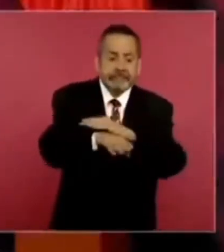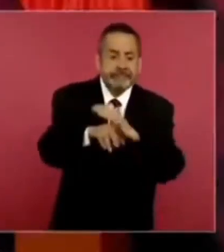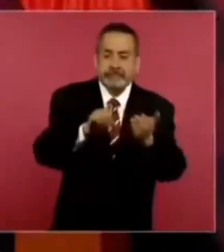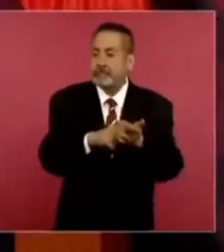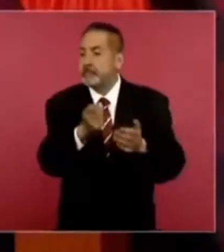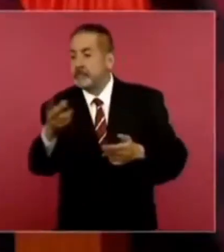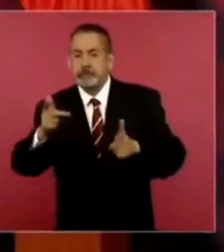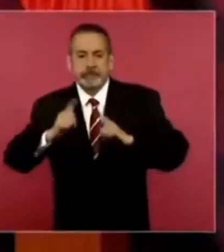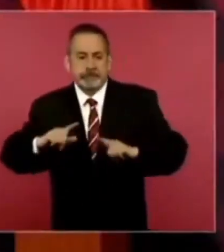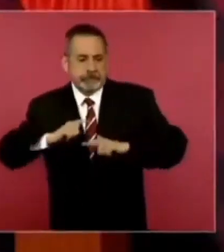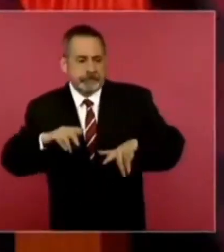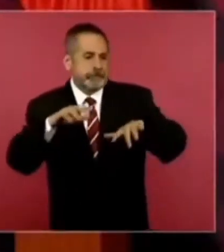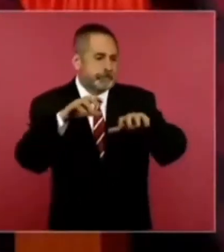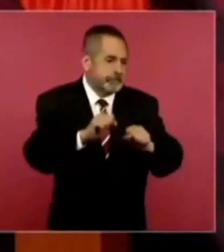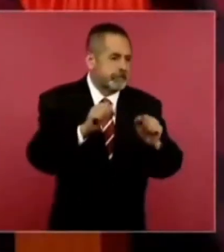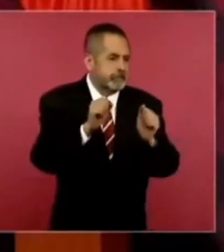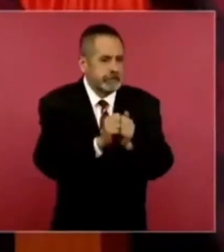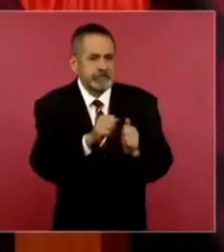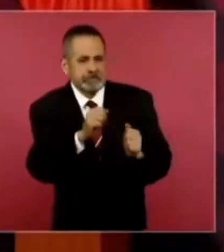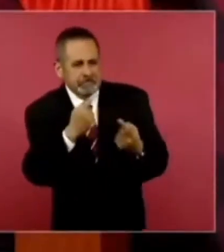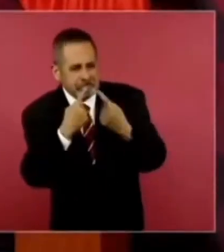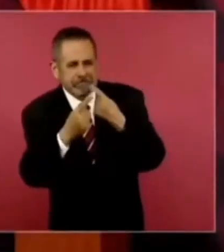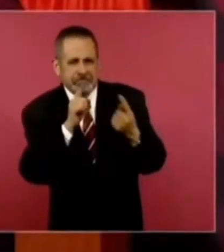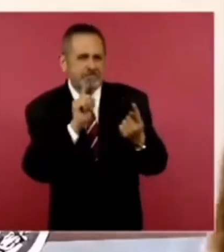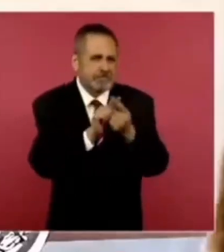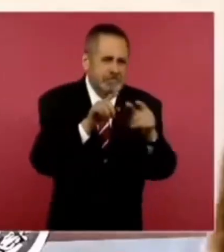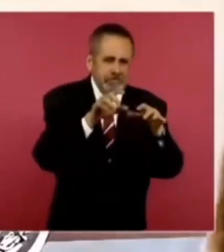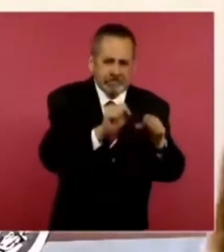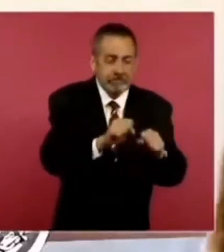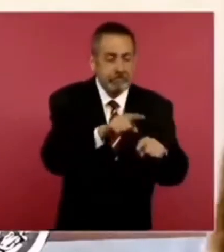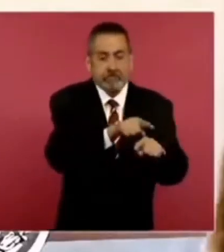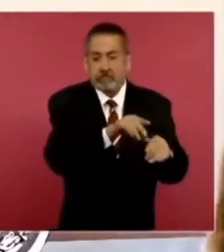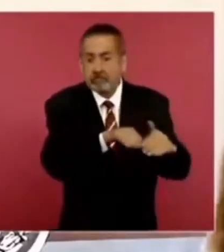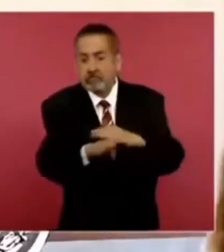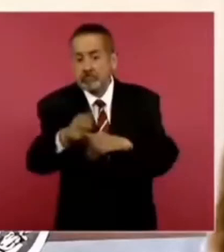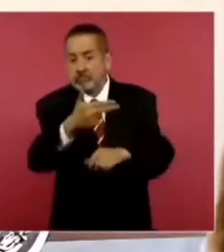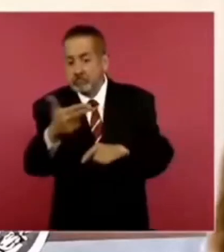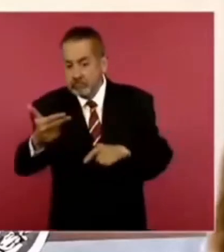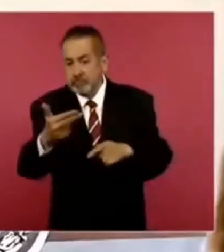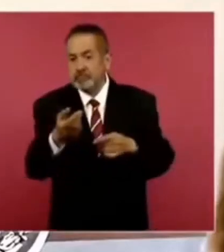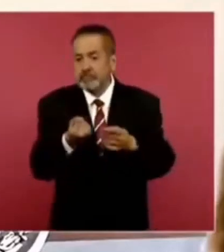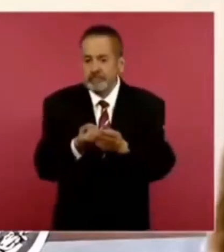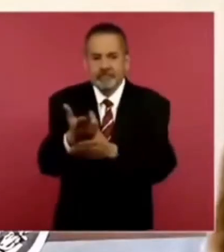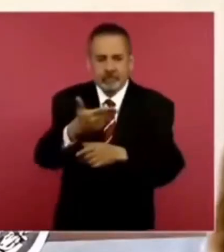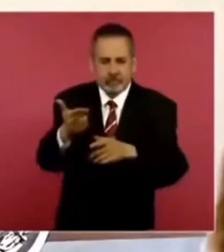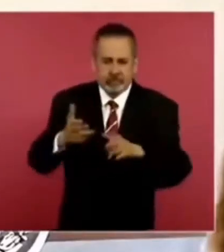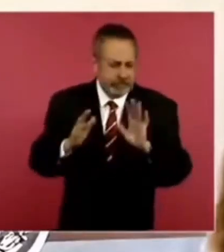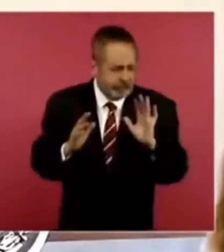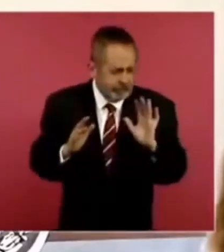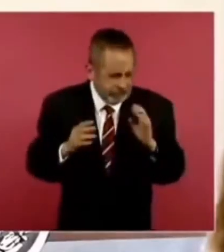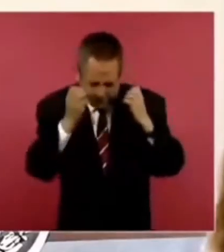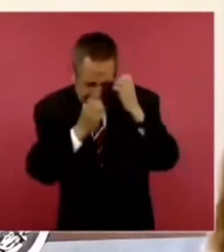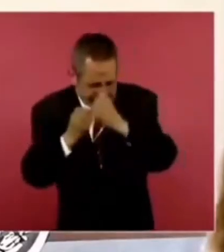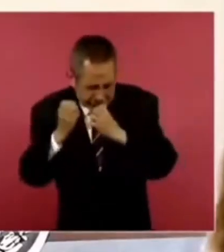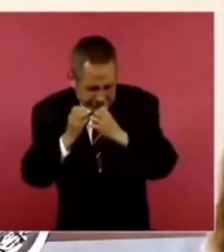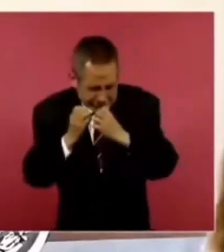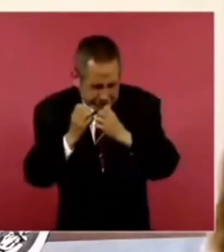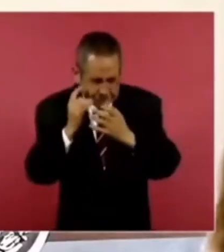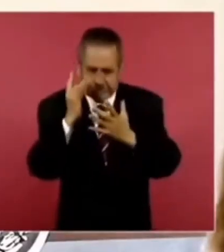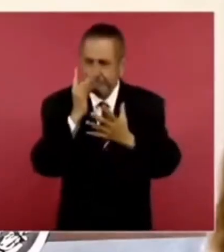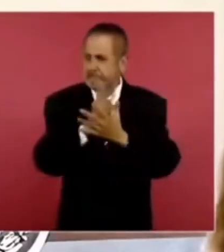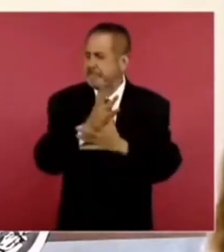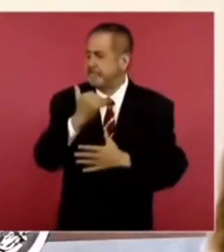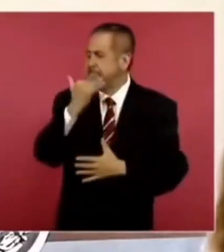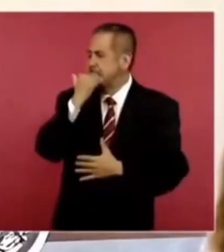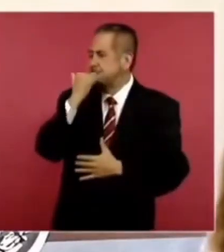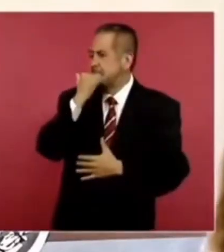agentes, cuando se le entrevista, cuando sale, cuando se va a su hotel, cuando sale el día siguiente hotel y está completamente identificada la persona y la pareja